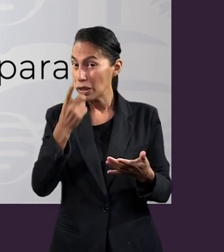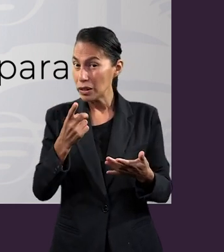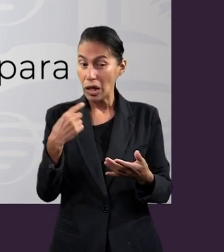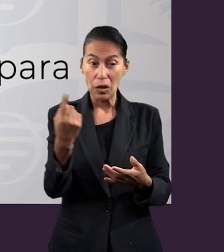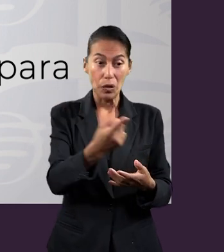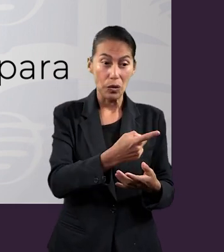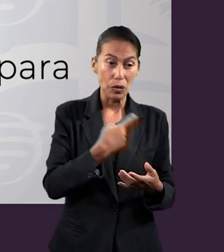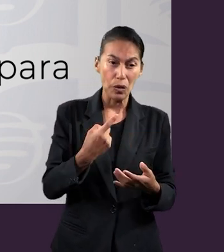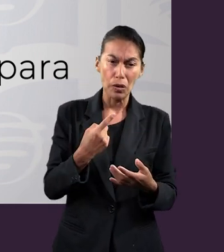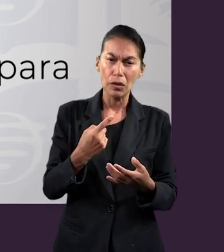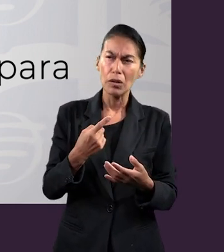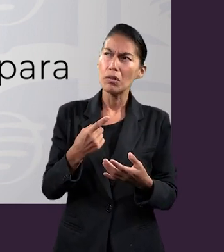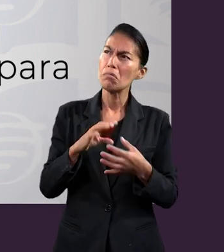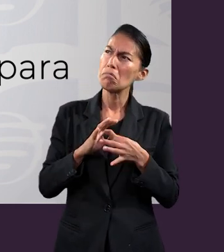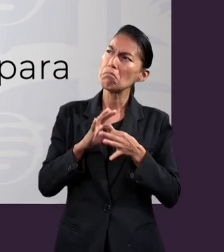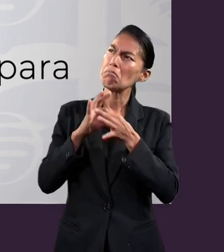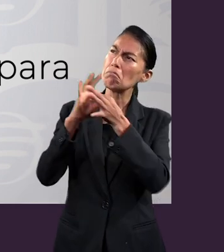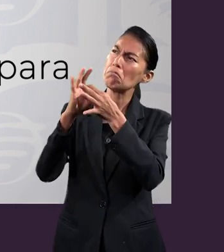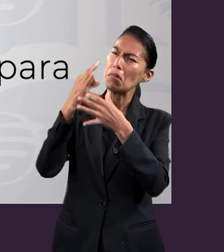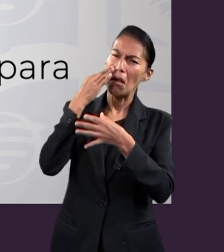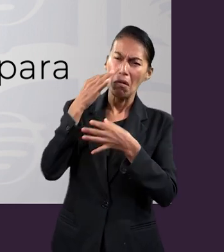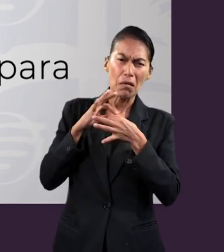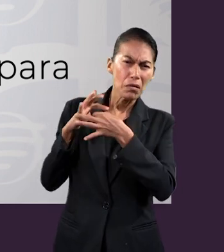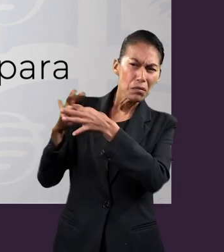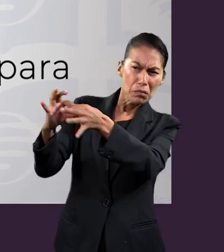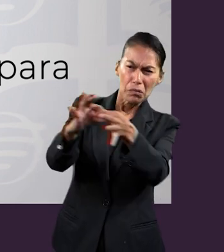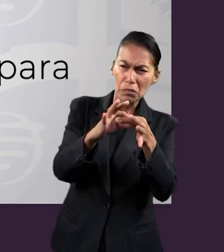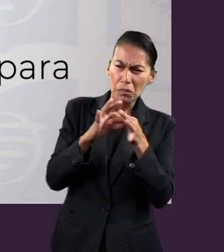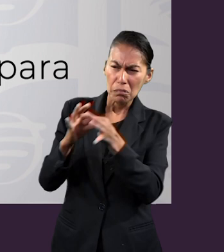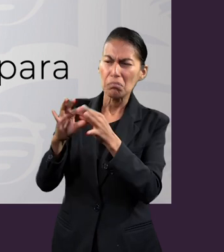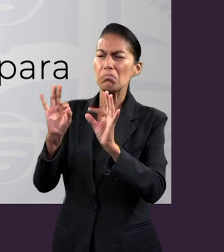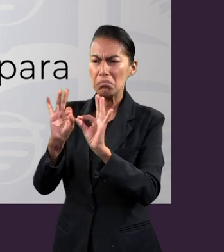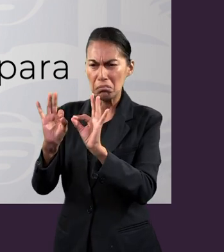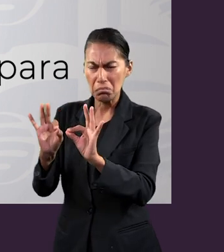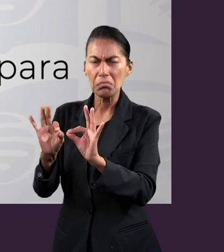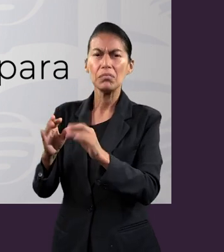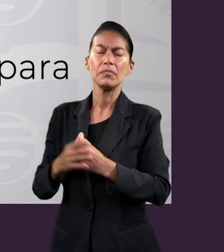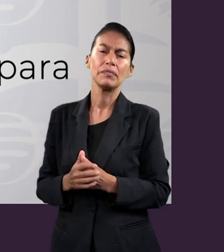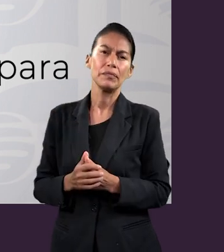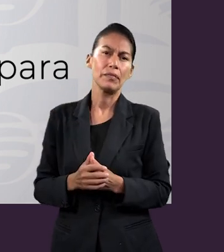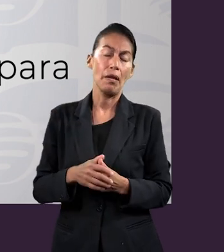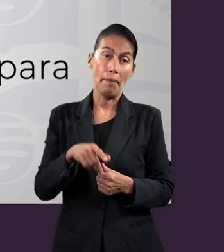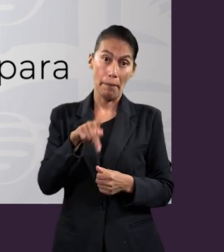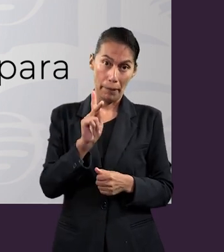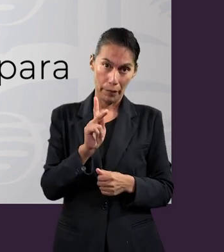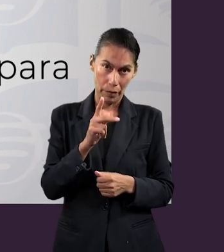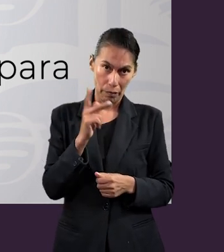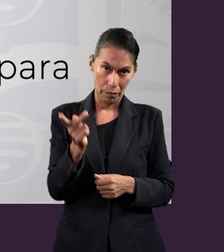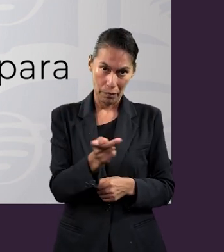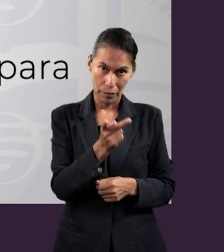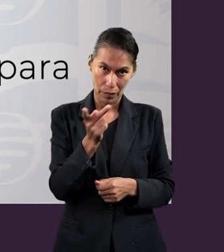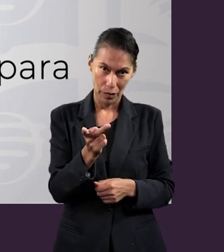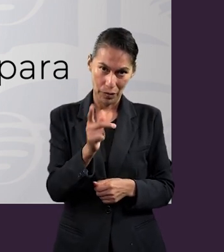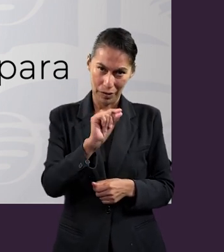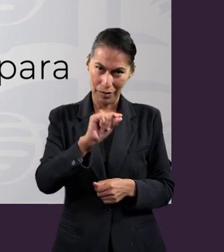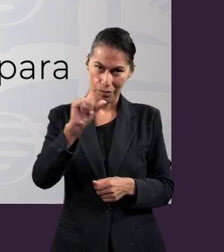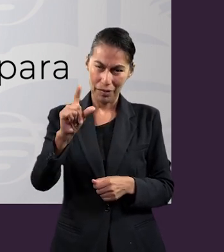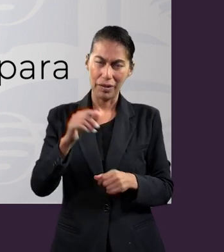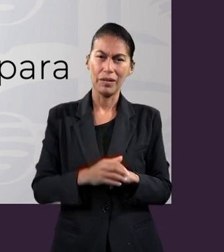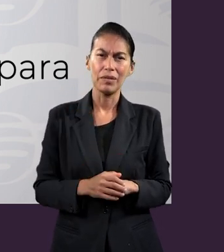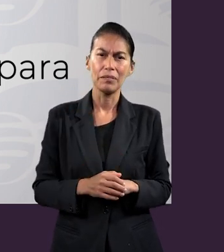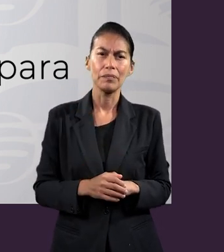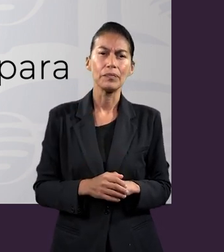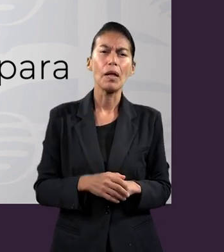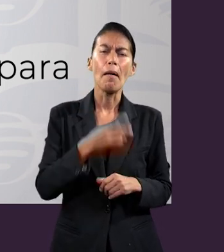Evangelio en nuestras relaciones con los demás. La pregunta que queremos hacerle, experto, es, ¿cuál de sus